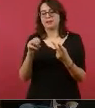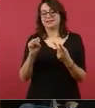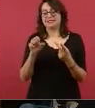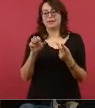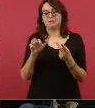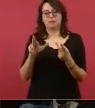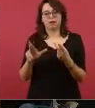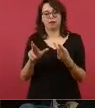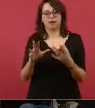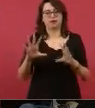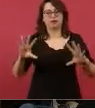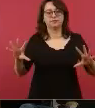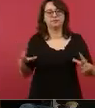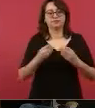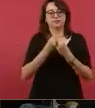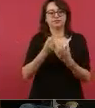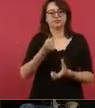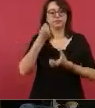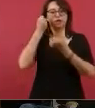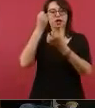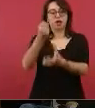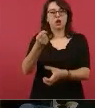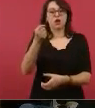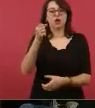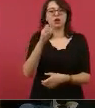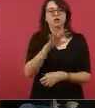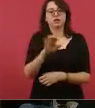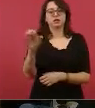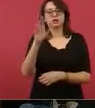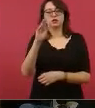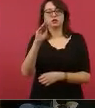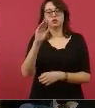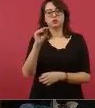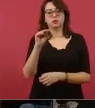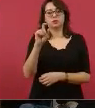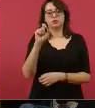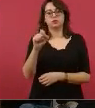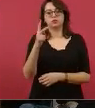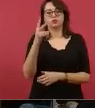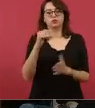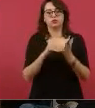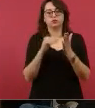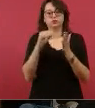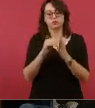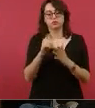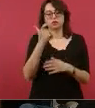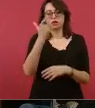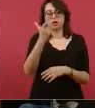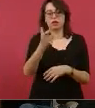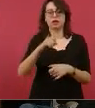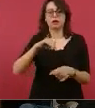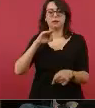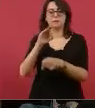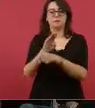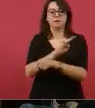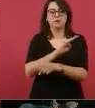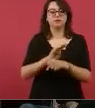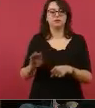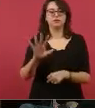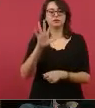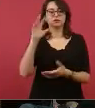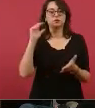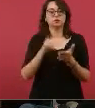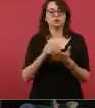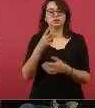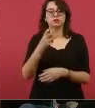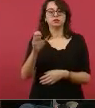590.2 millones de pesos y se beneficiarán 5.346 habitantes. La siguiente, por